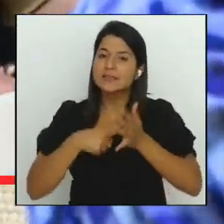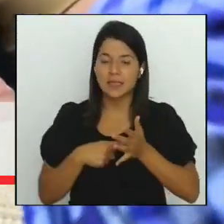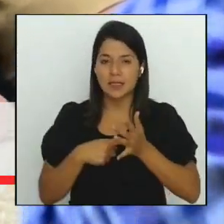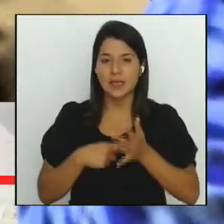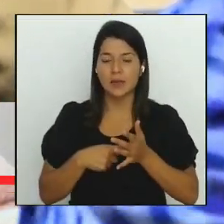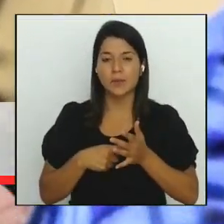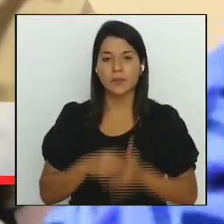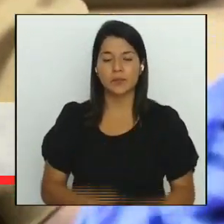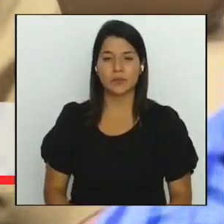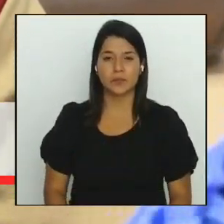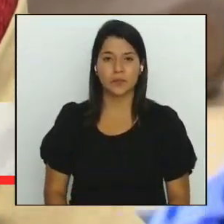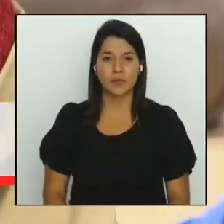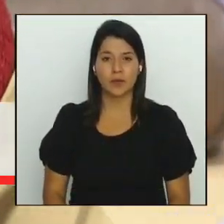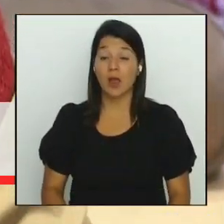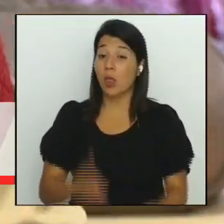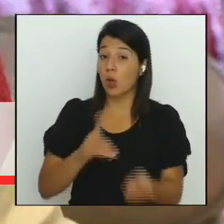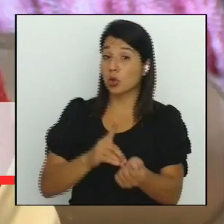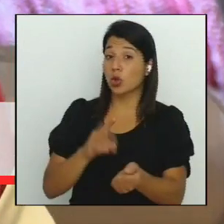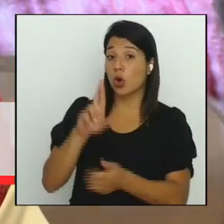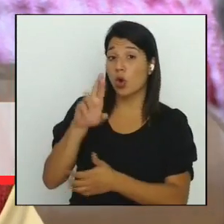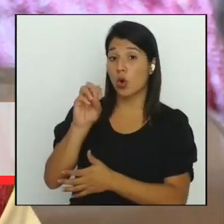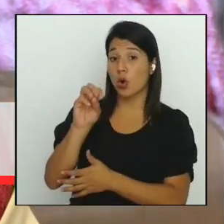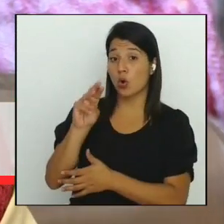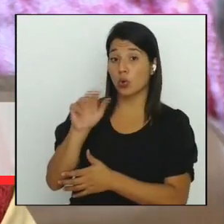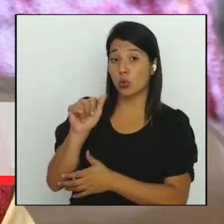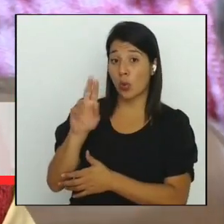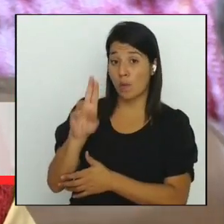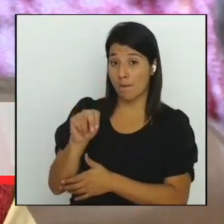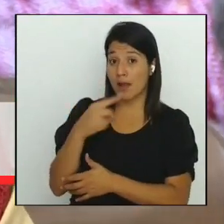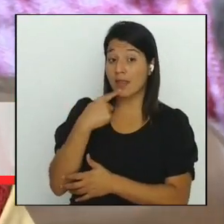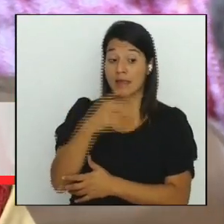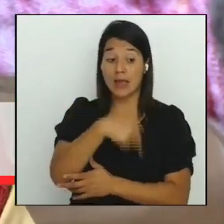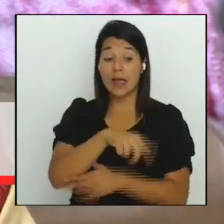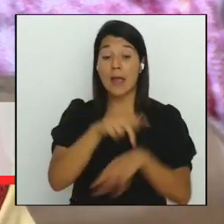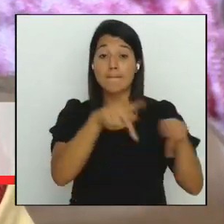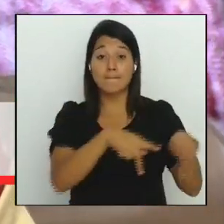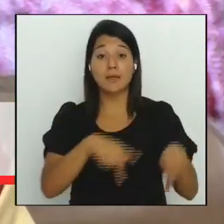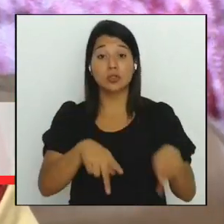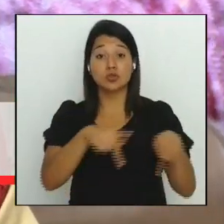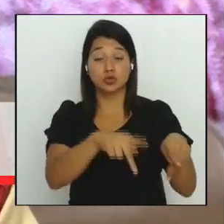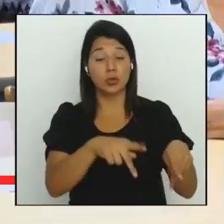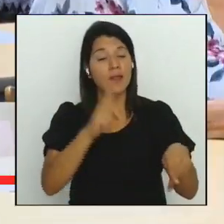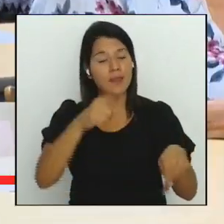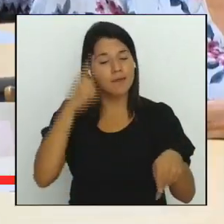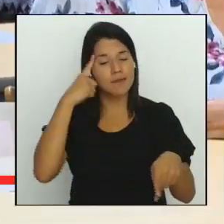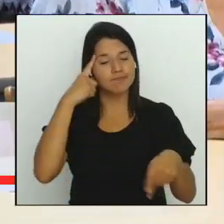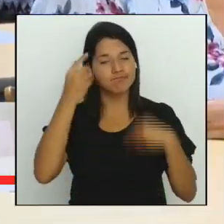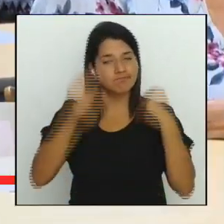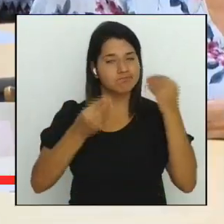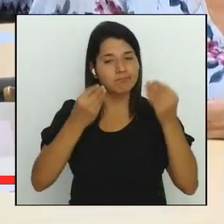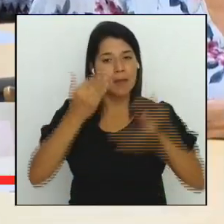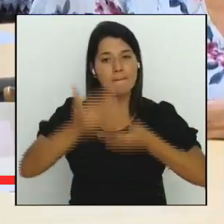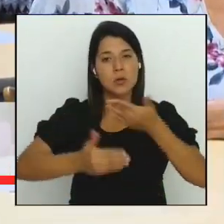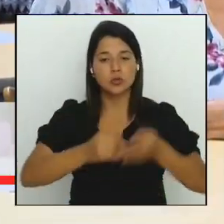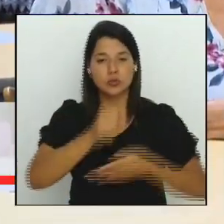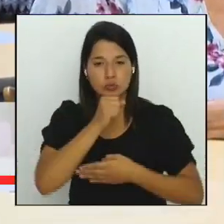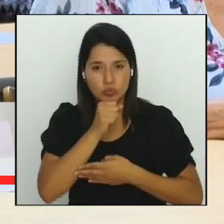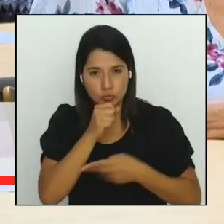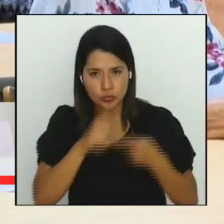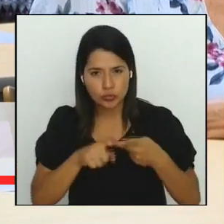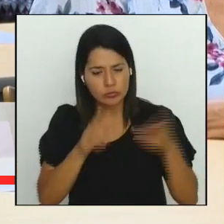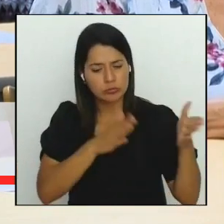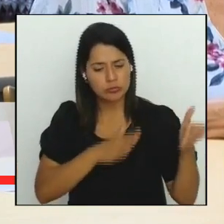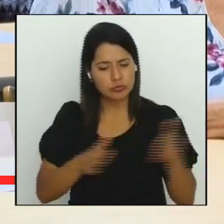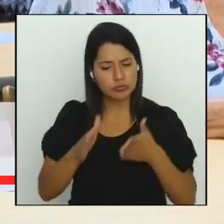El doctor Román aseguró que las personas deben hacer conciencia del envejecimiento prepararse personalmente y con la familia pero